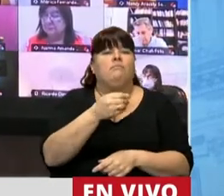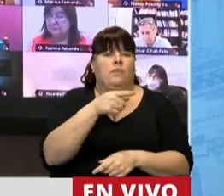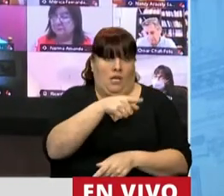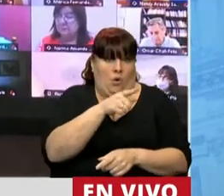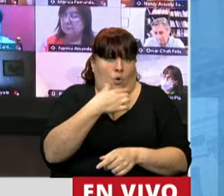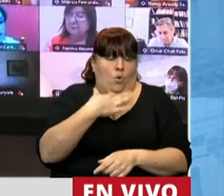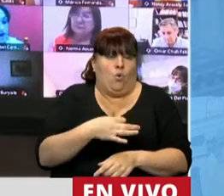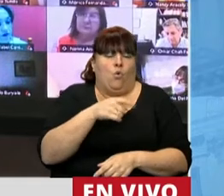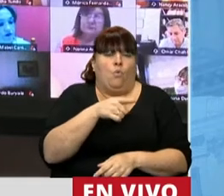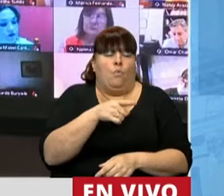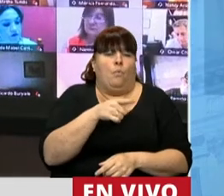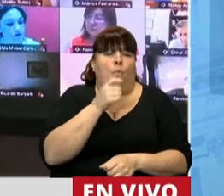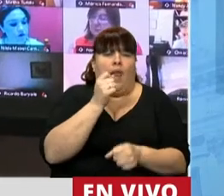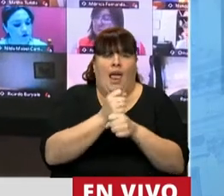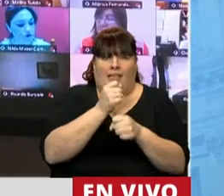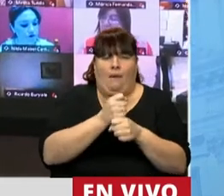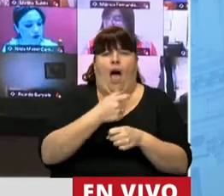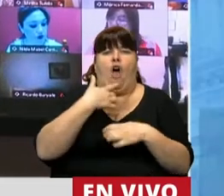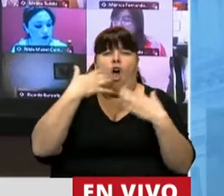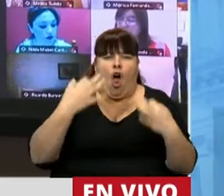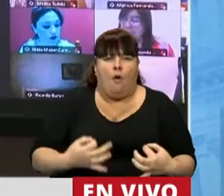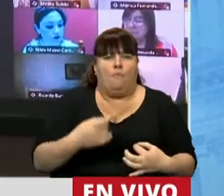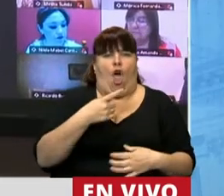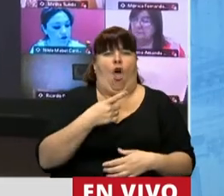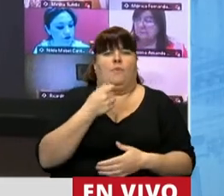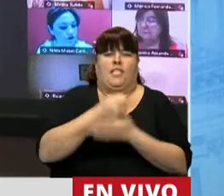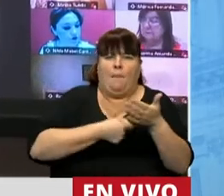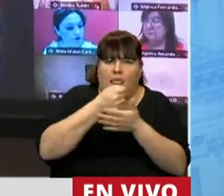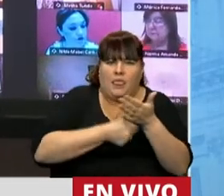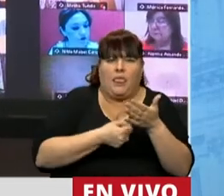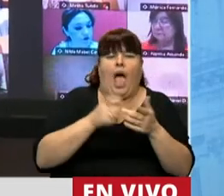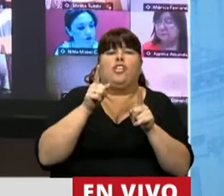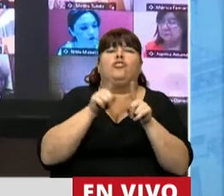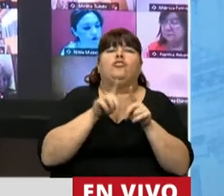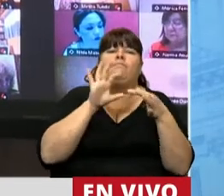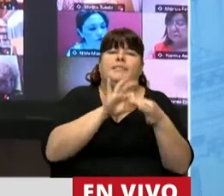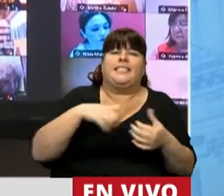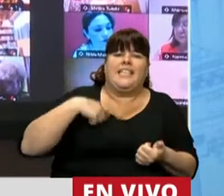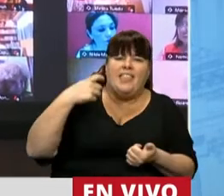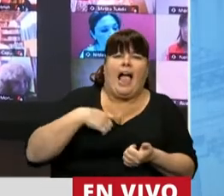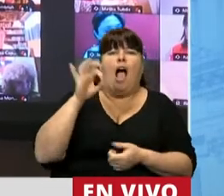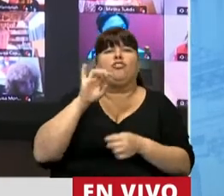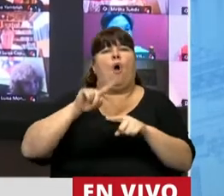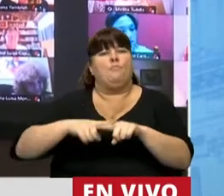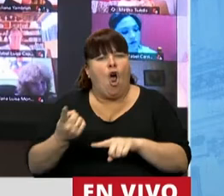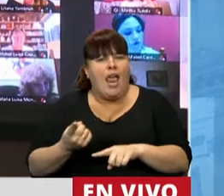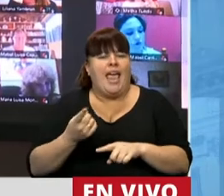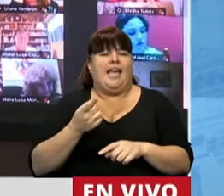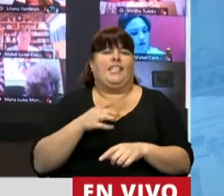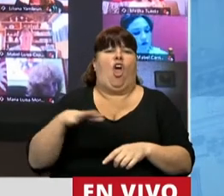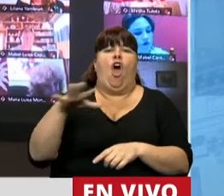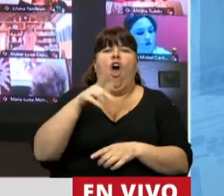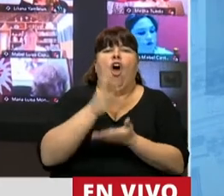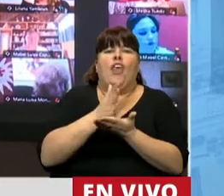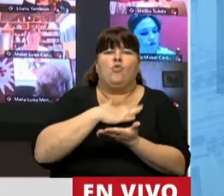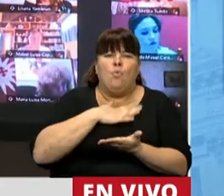cumplimiento de su compromiso militante en el ámbito sindical, en el ámbito político, en el ámbito de